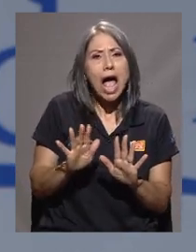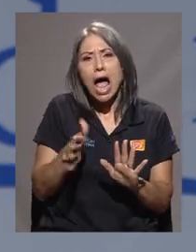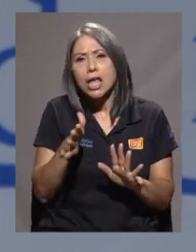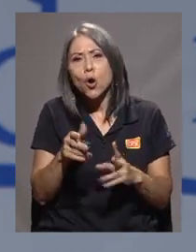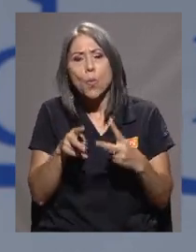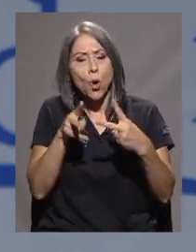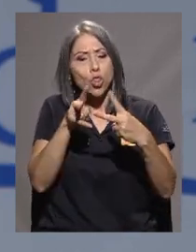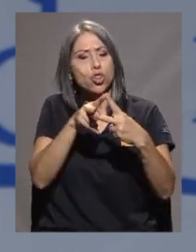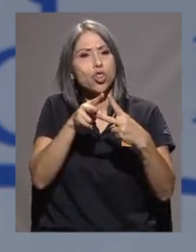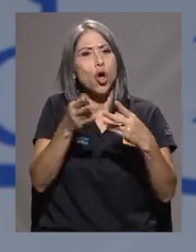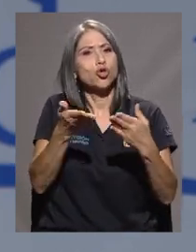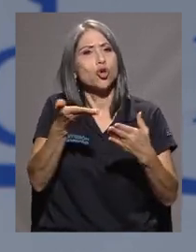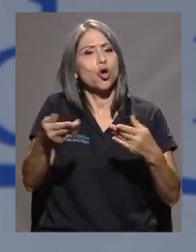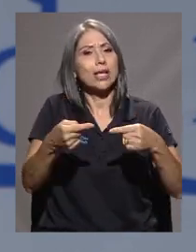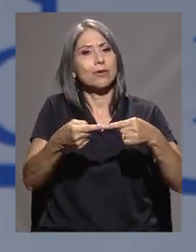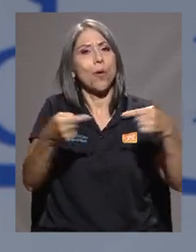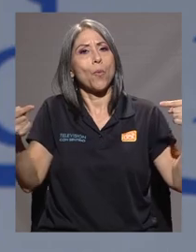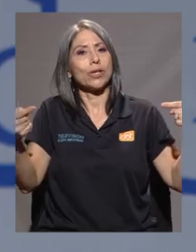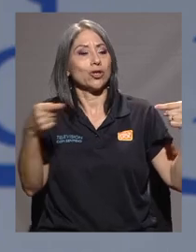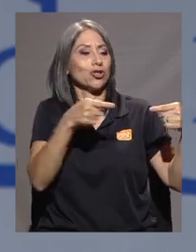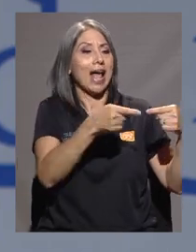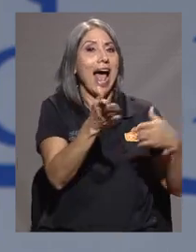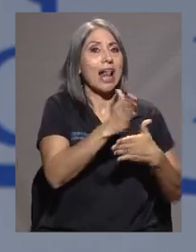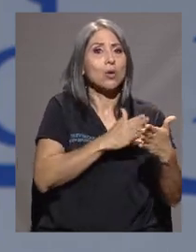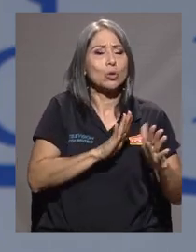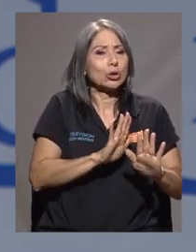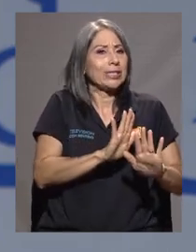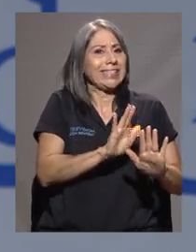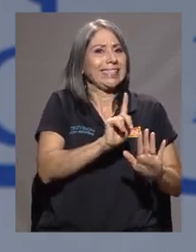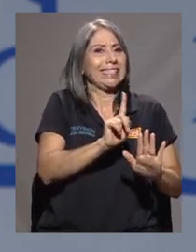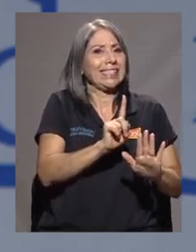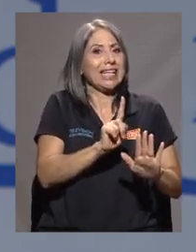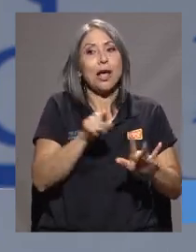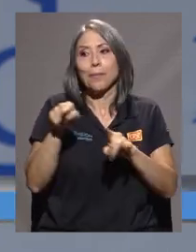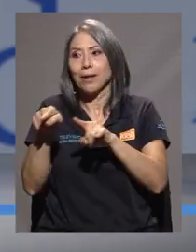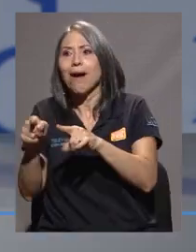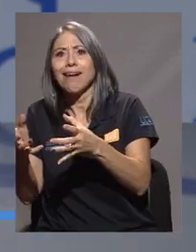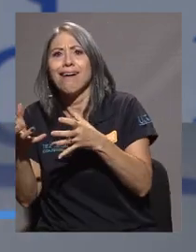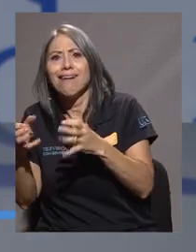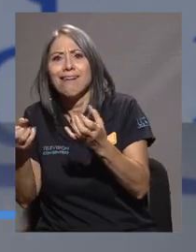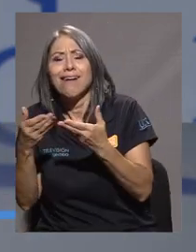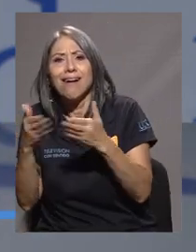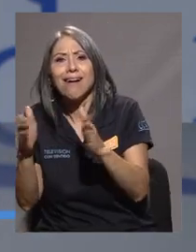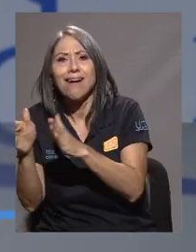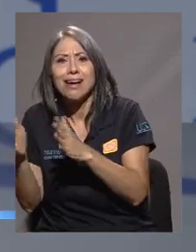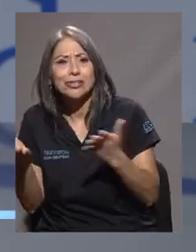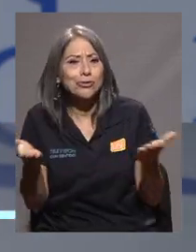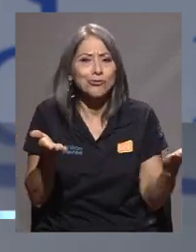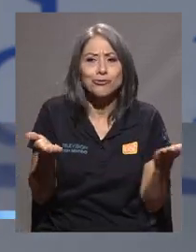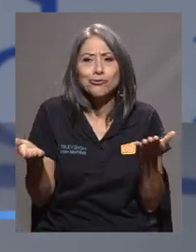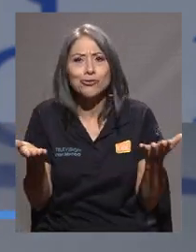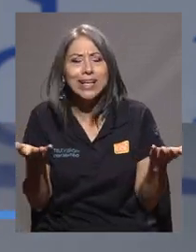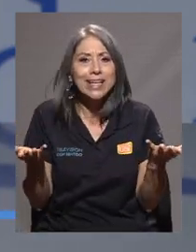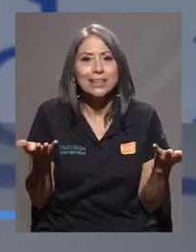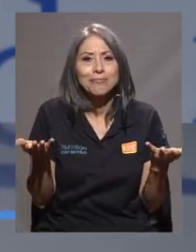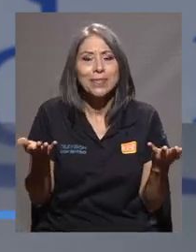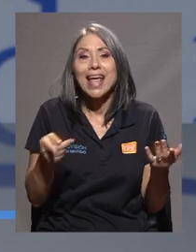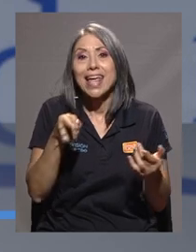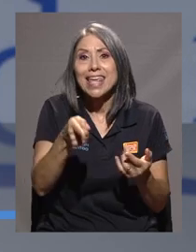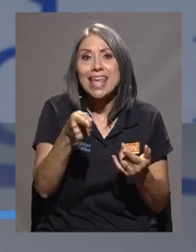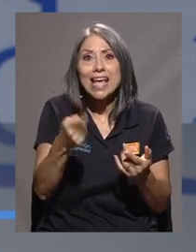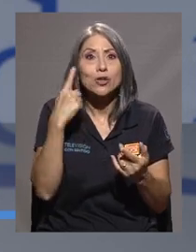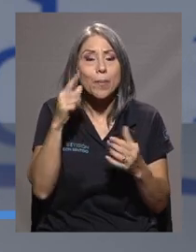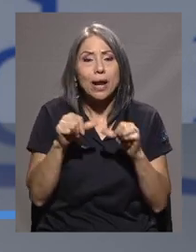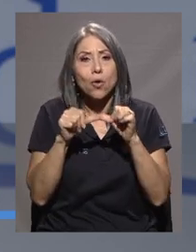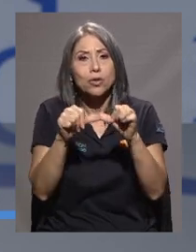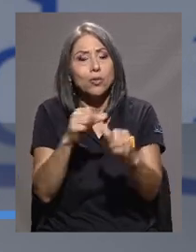opuestos. Mucha resistencia por un lado y por otro lado muchas ganas de apertura, ¿verdad? Y lidiar con eso desde una forma